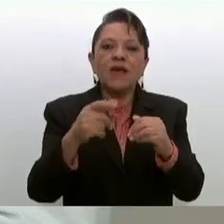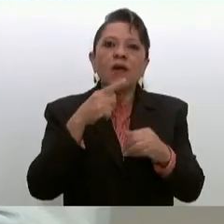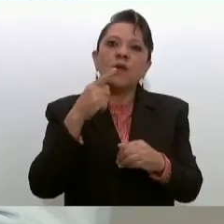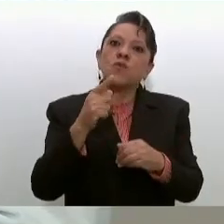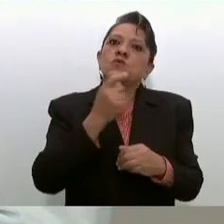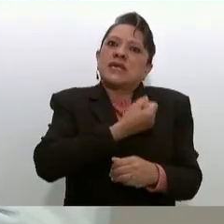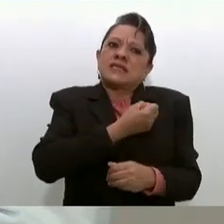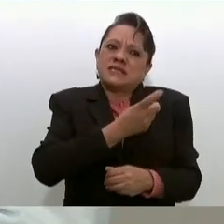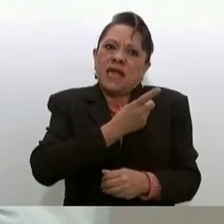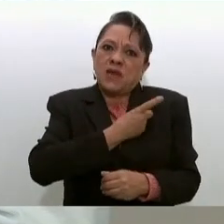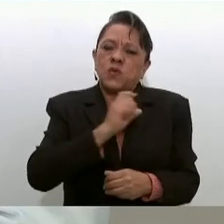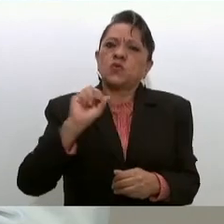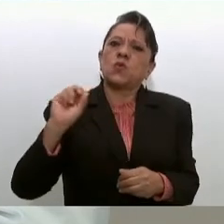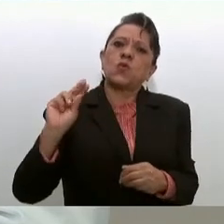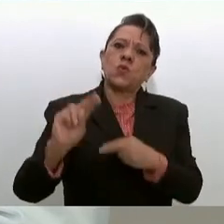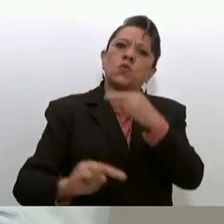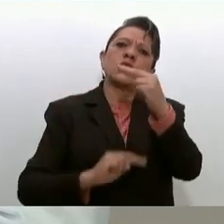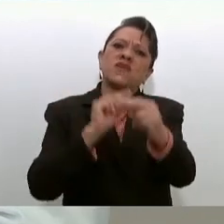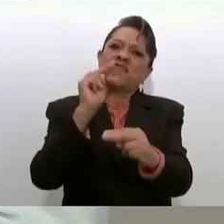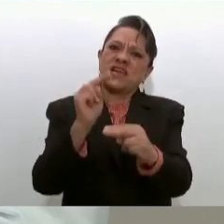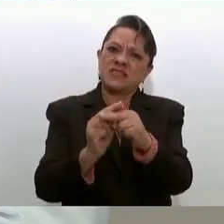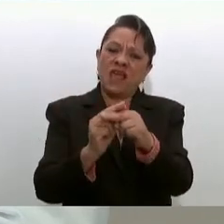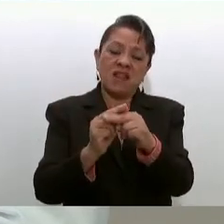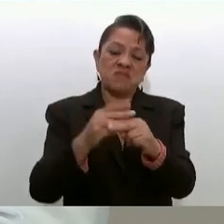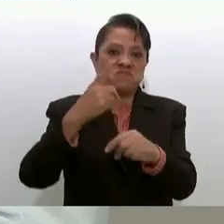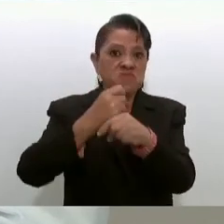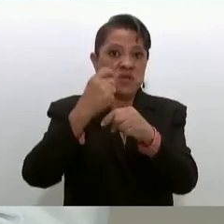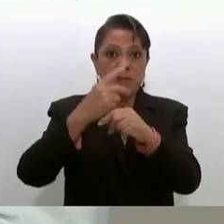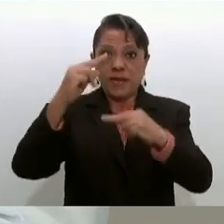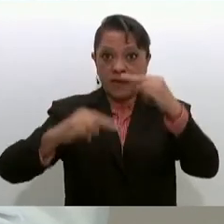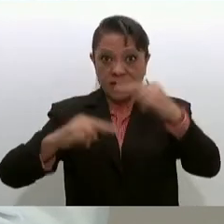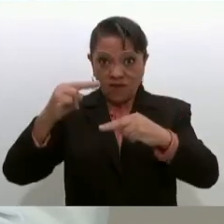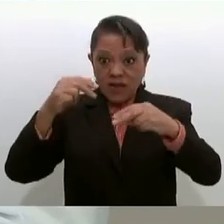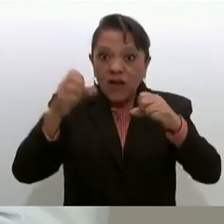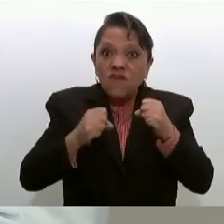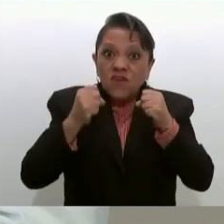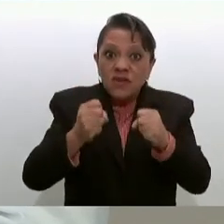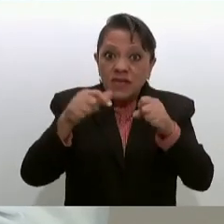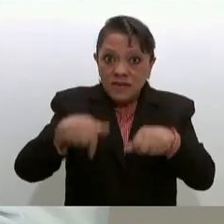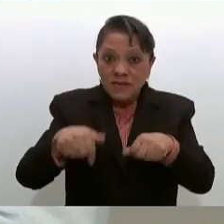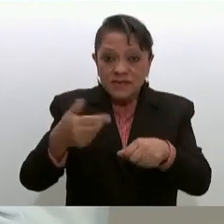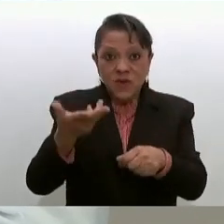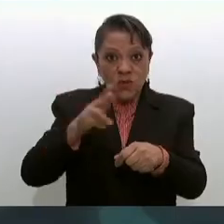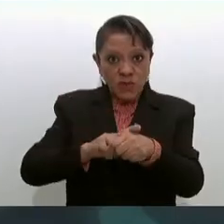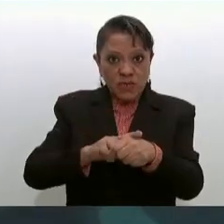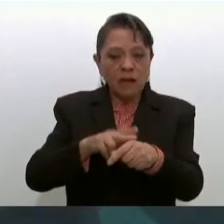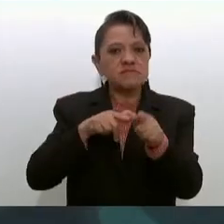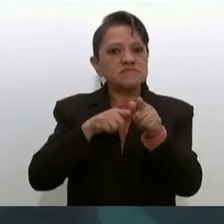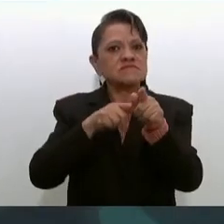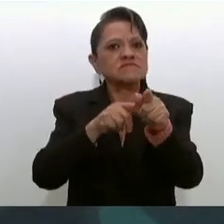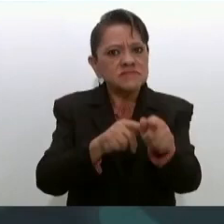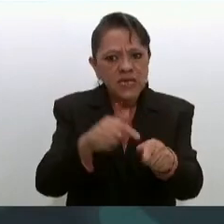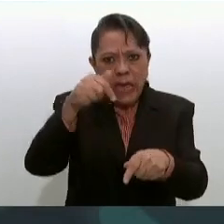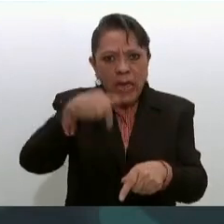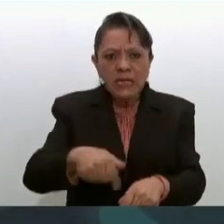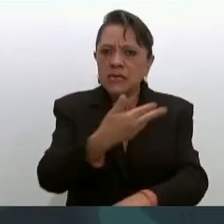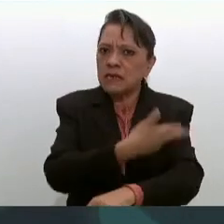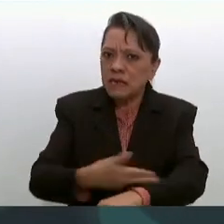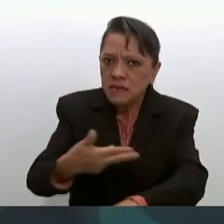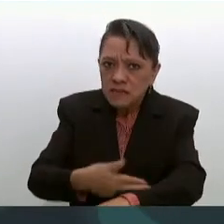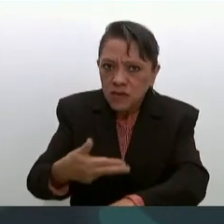primer nivel. Con el fortalecimiento de este hospital, continuará siendo una unidad médica resolutiva,